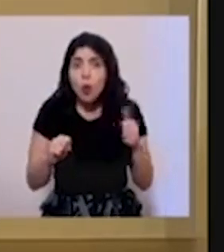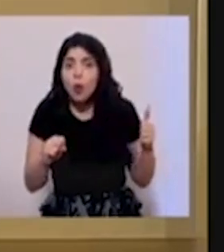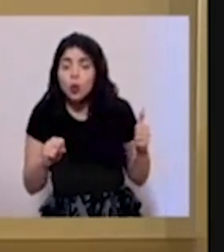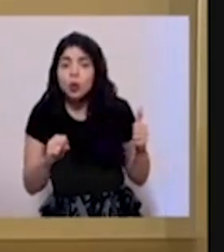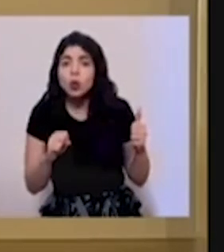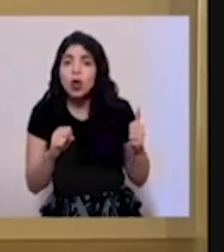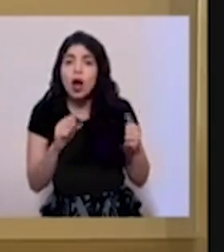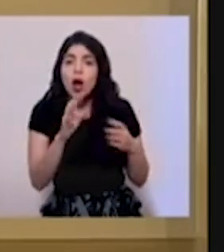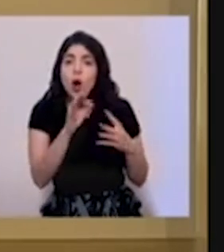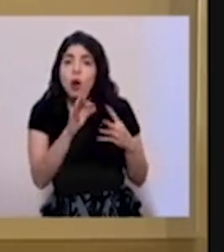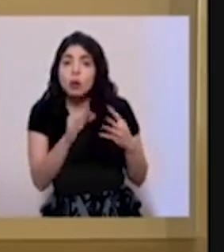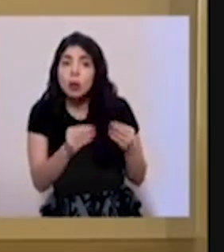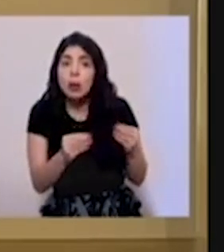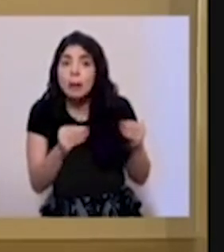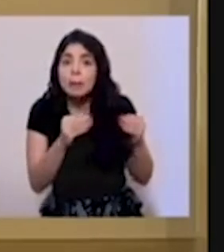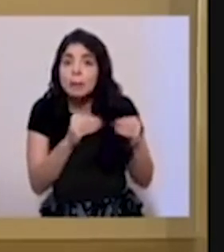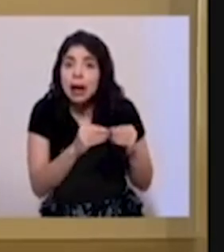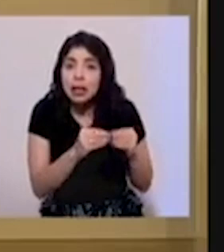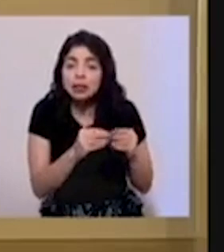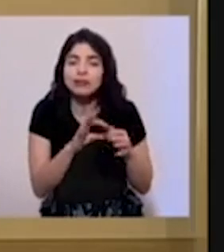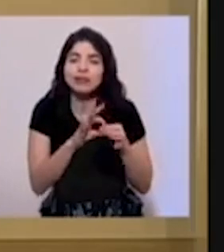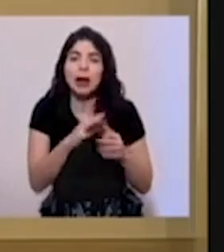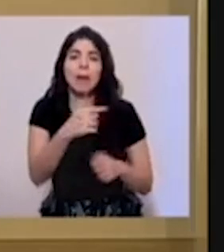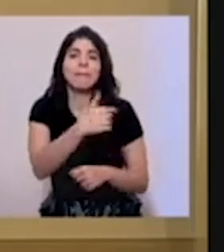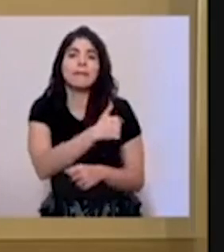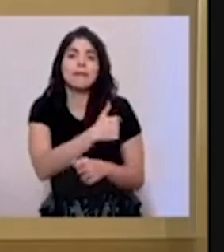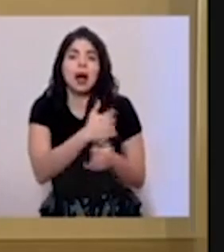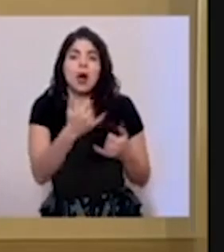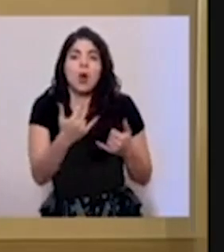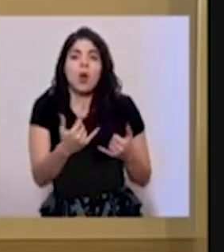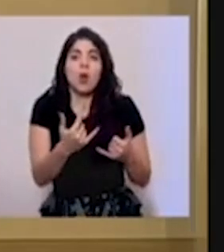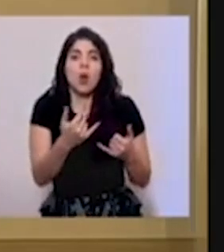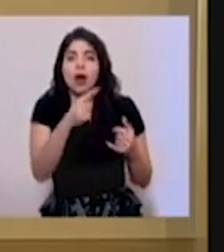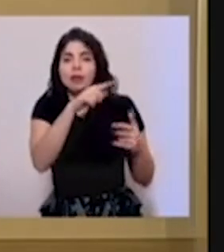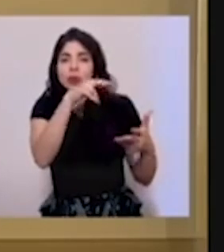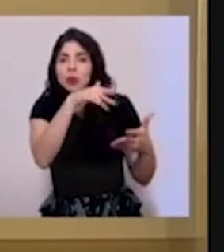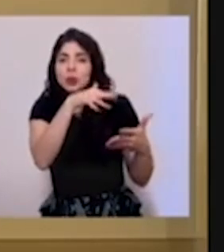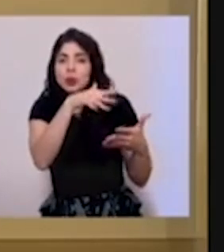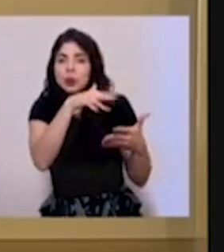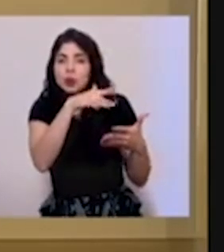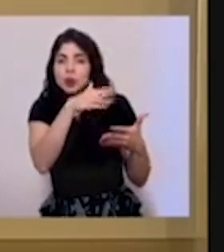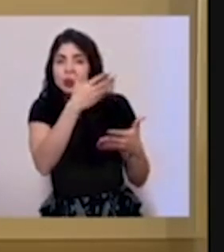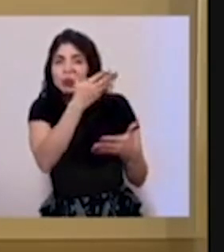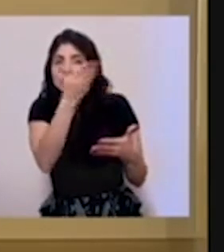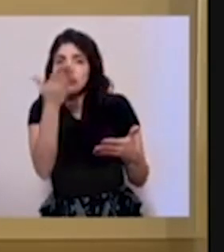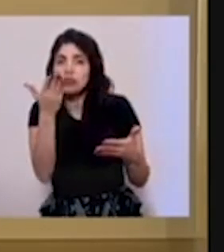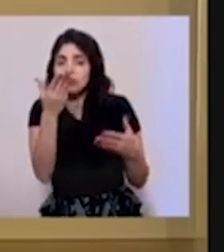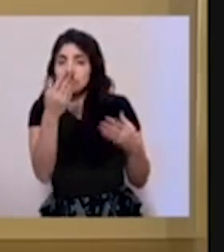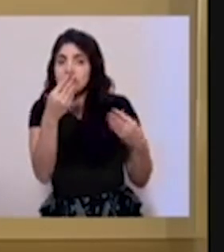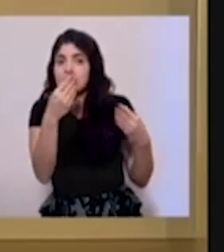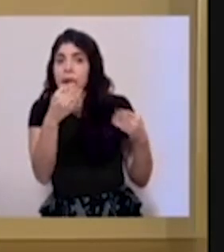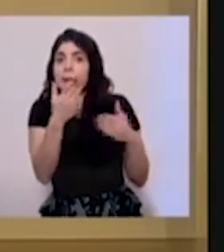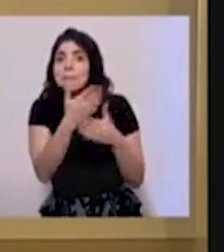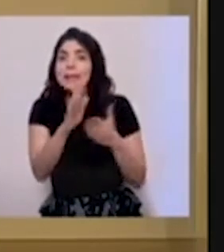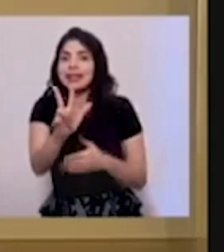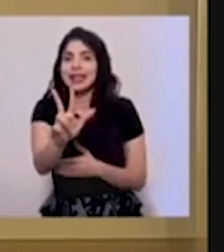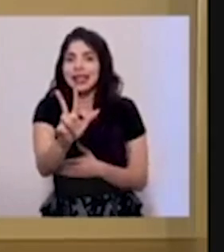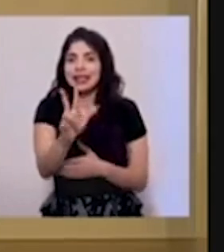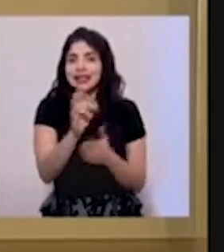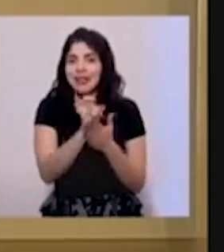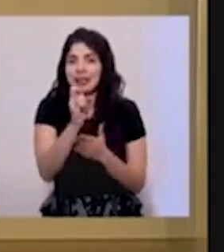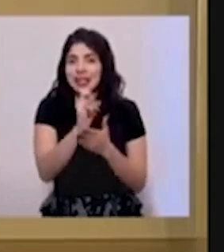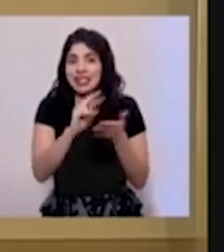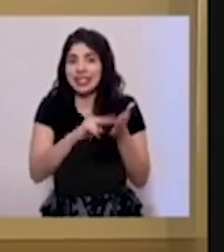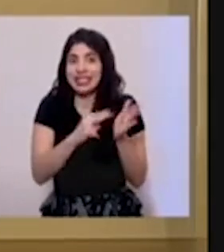más de las vacunas que actualmente están analizándose y que están en el mercado y que están en fase 3, ¿verdad? De